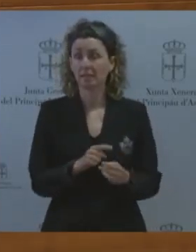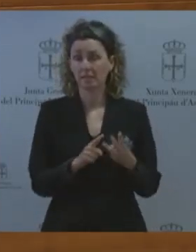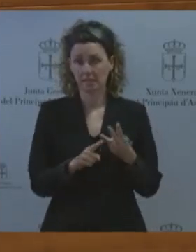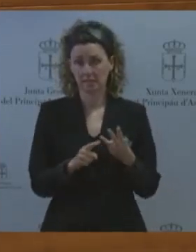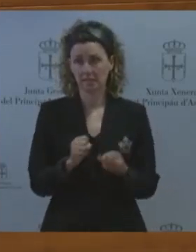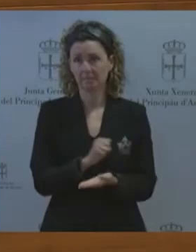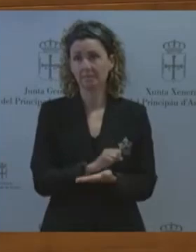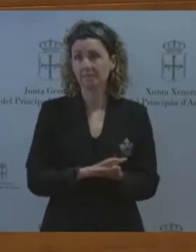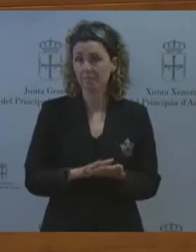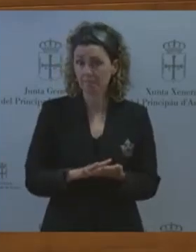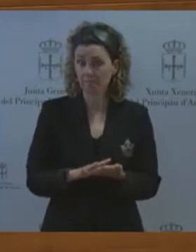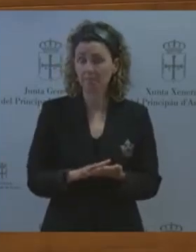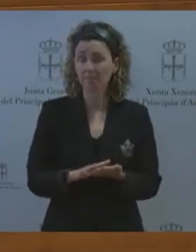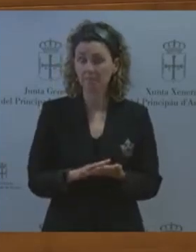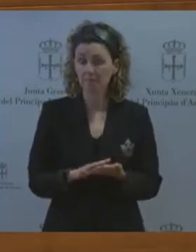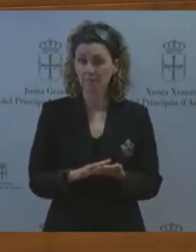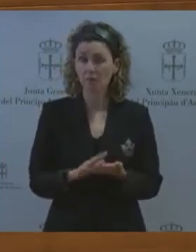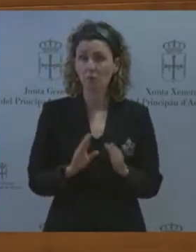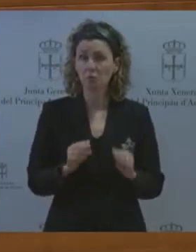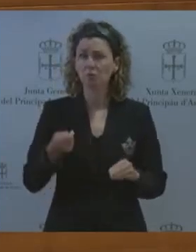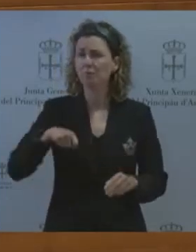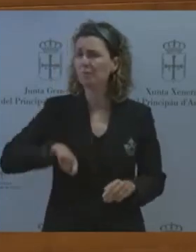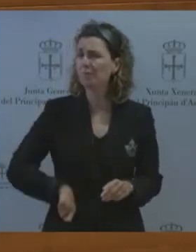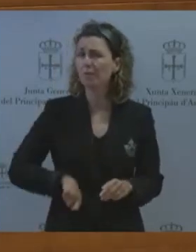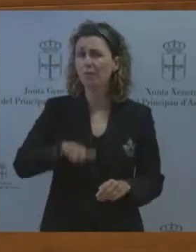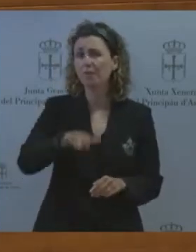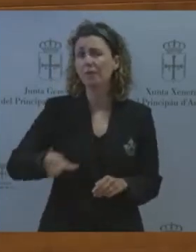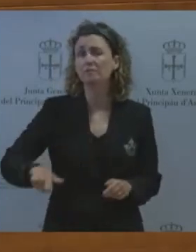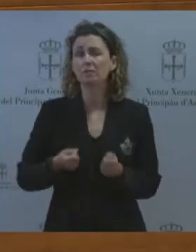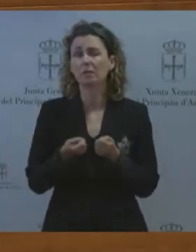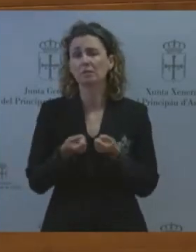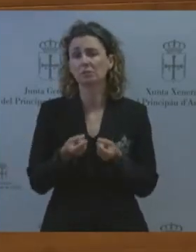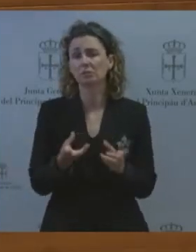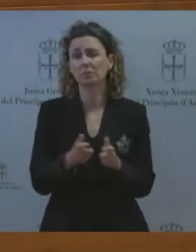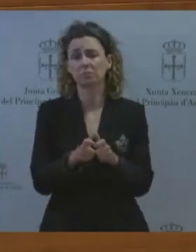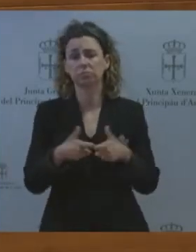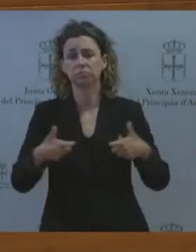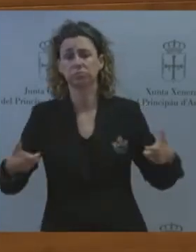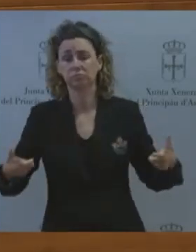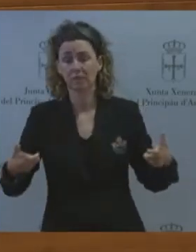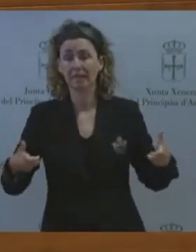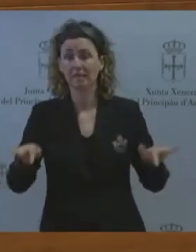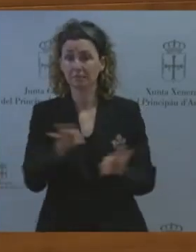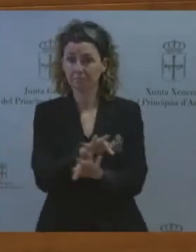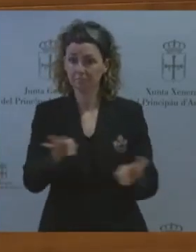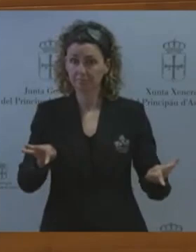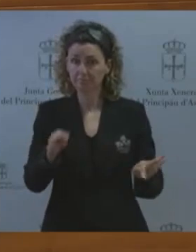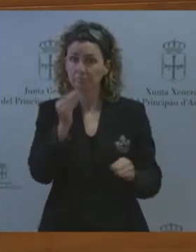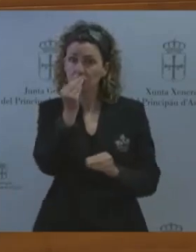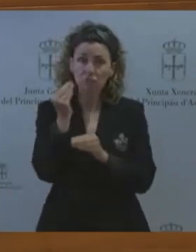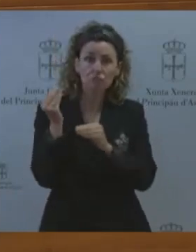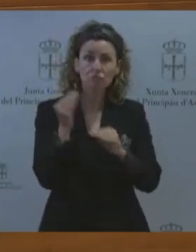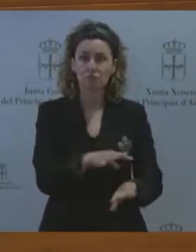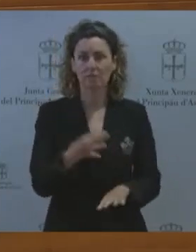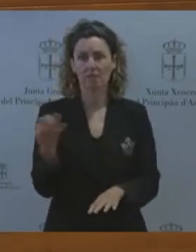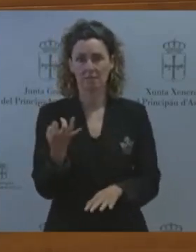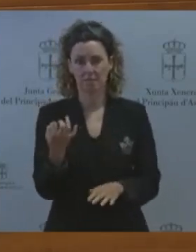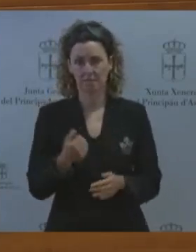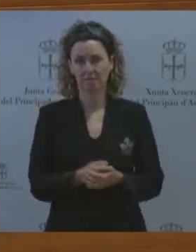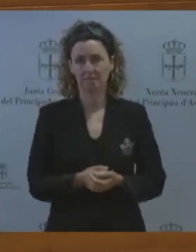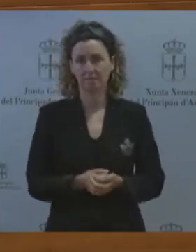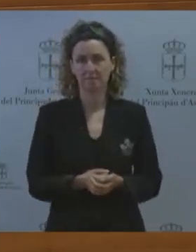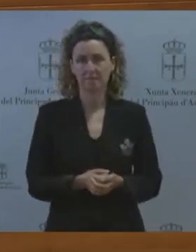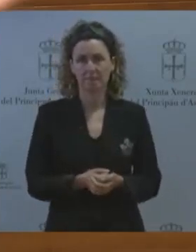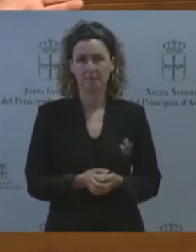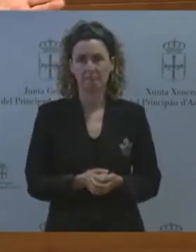plantilla de profesionales y una tasa de reposición acorde a las necesidades y cuarto redacción de un plan de salud mental